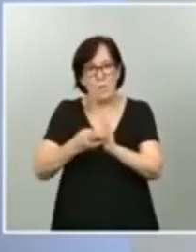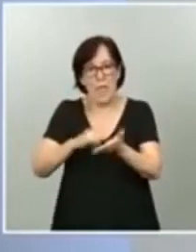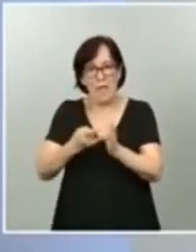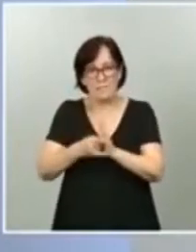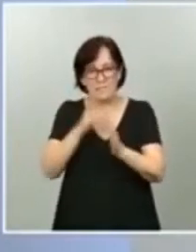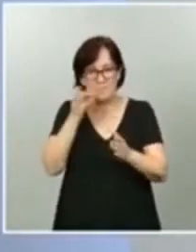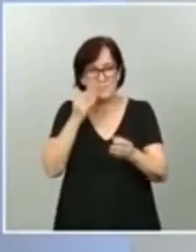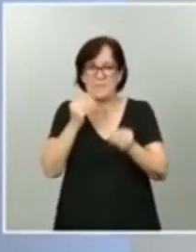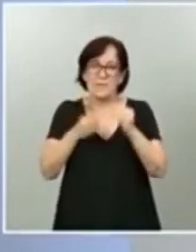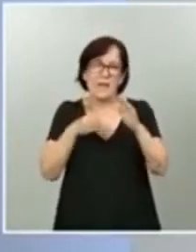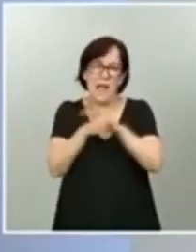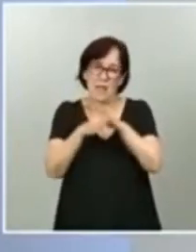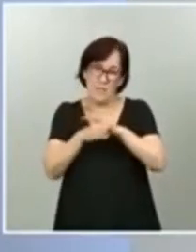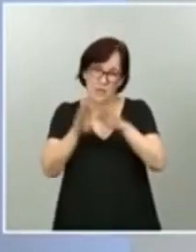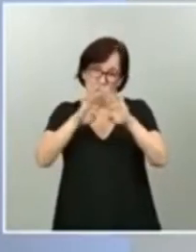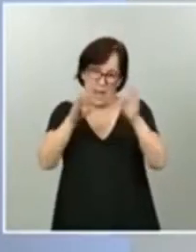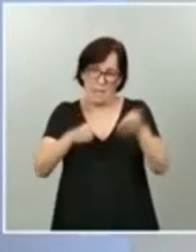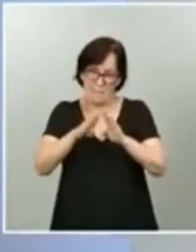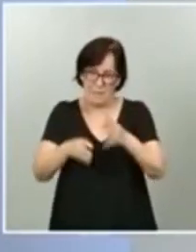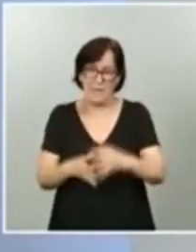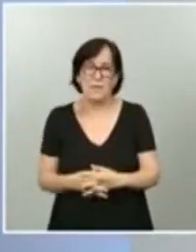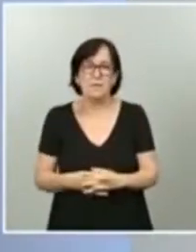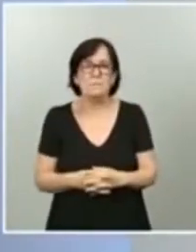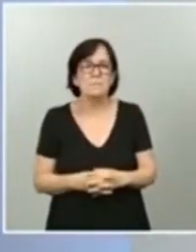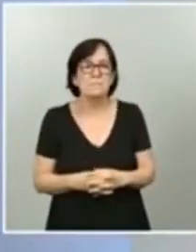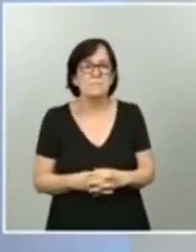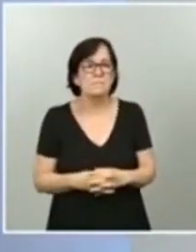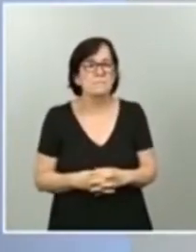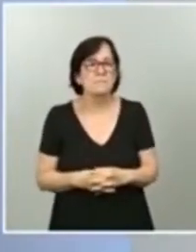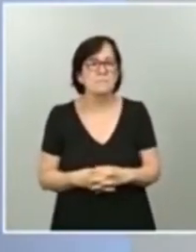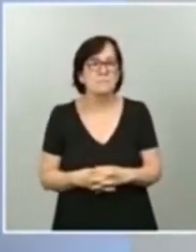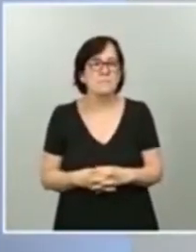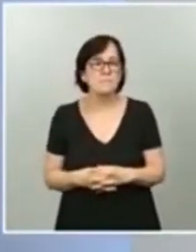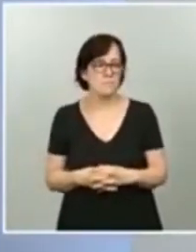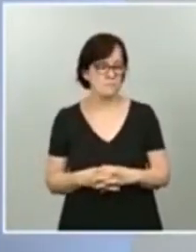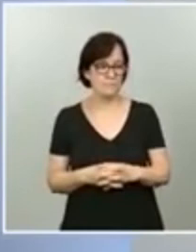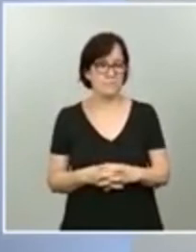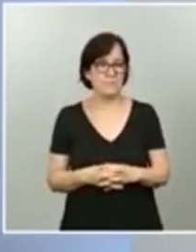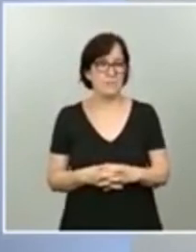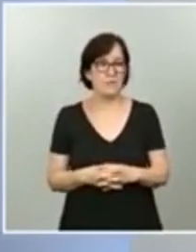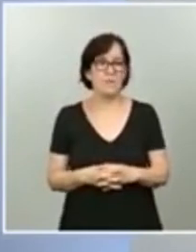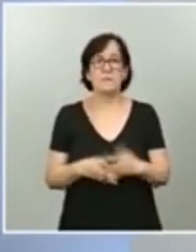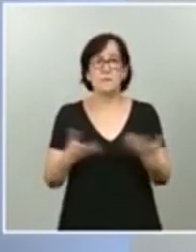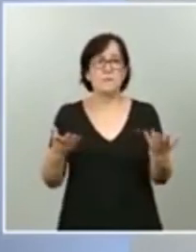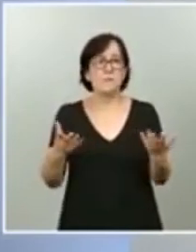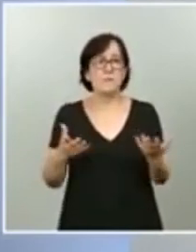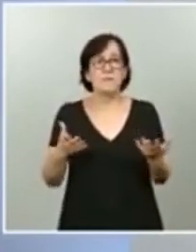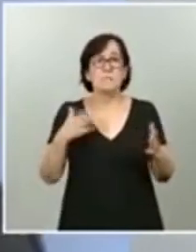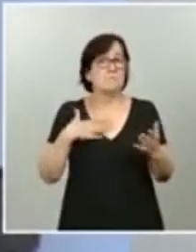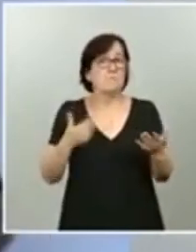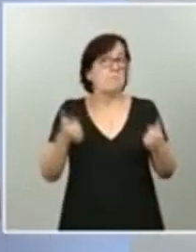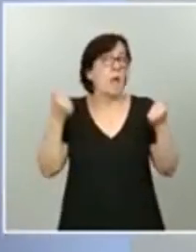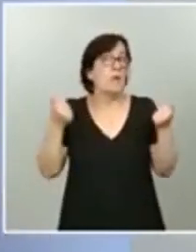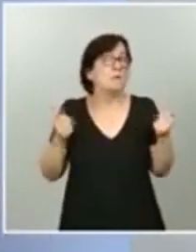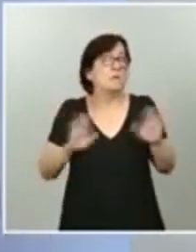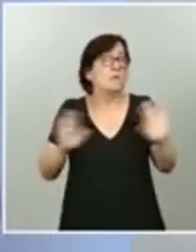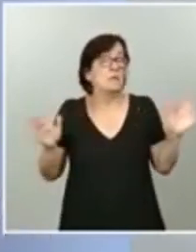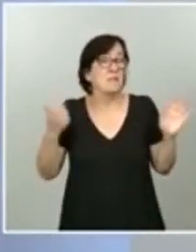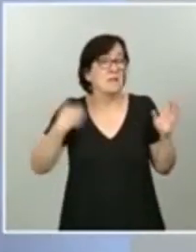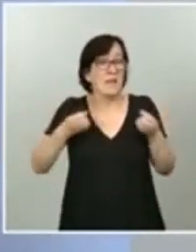a la vivienda. Eso es lo que hemos hecho. Y poco más, porque lo demás ya lo ha comentado el presidente,